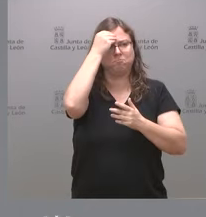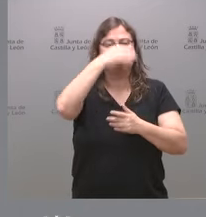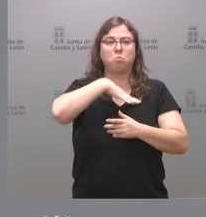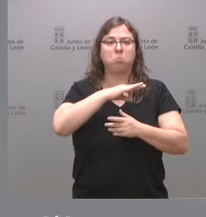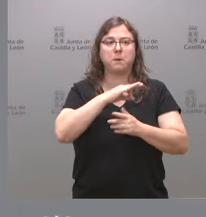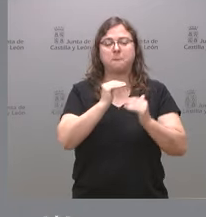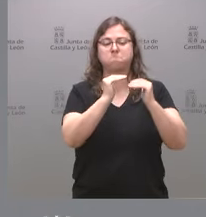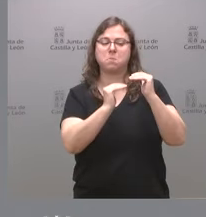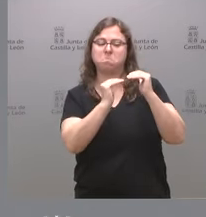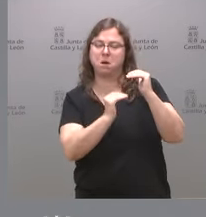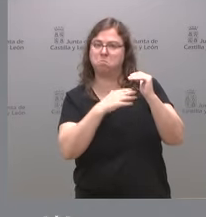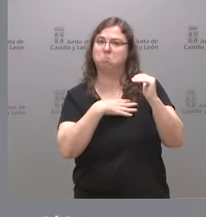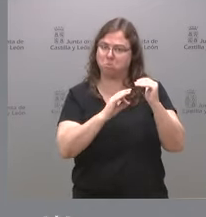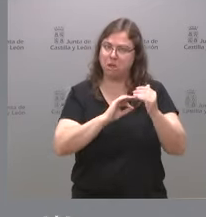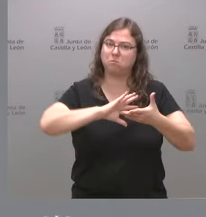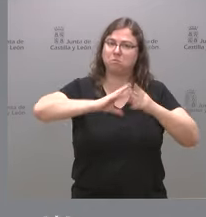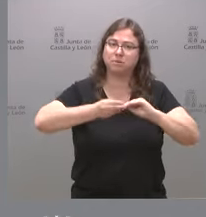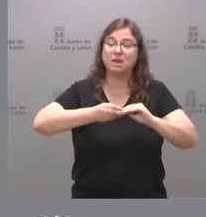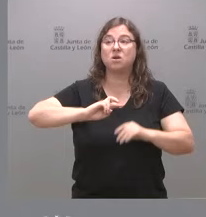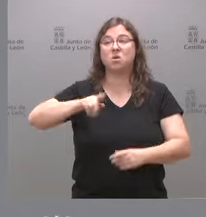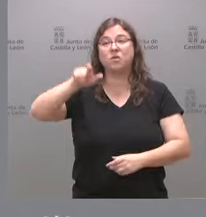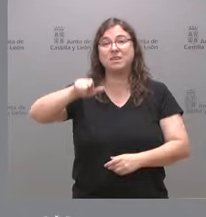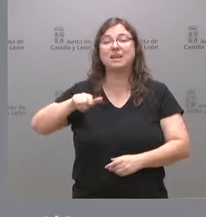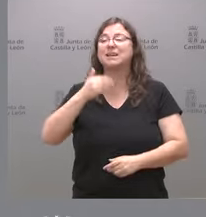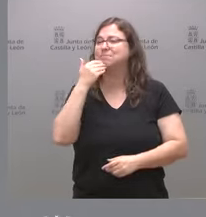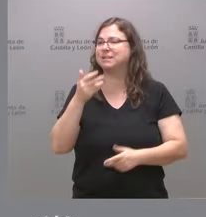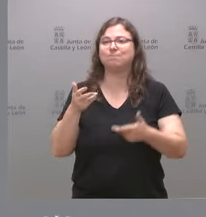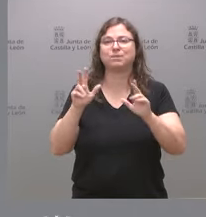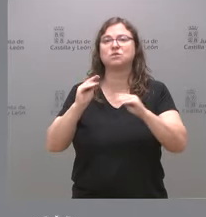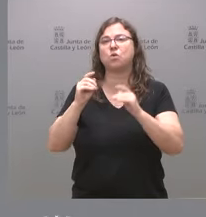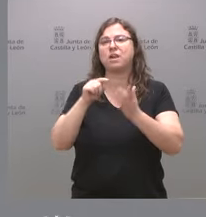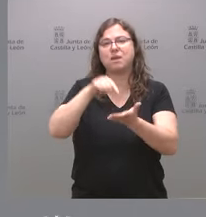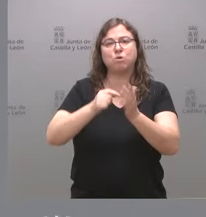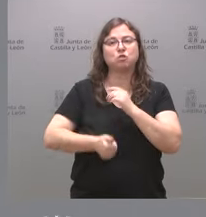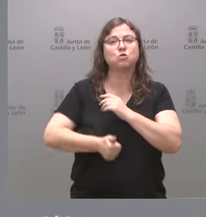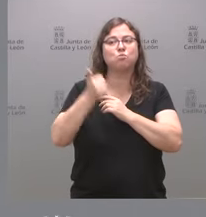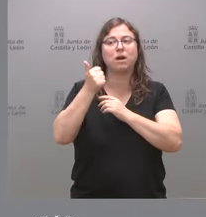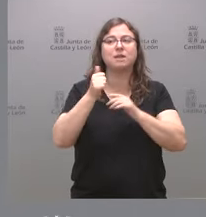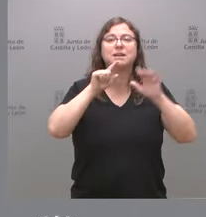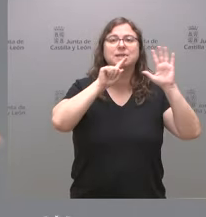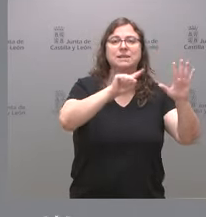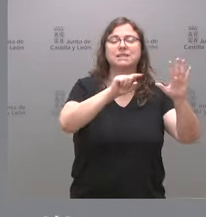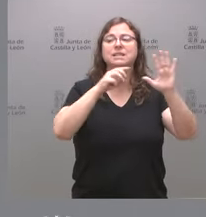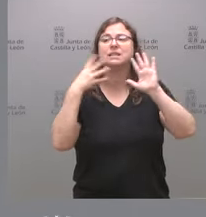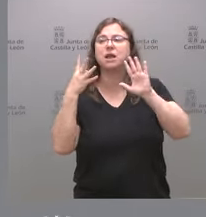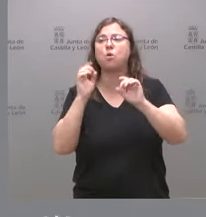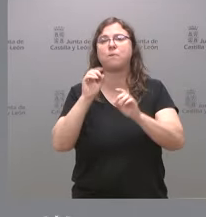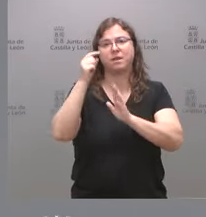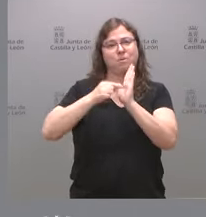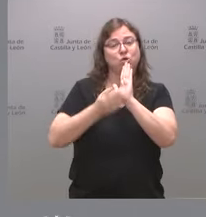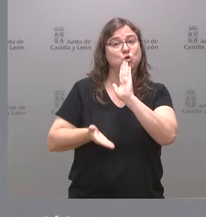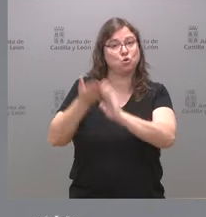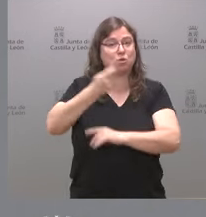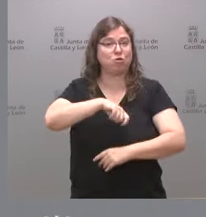margen para rebajar tributos y aplicarlo y aquellas comunidades autónomas que son partidarias de subir impuestos. Son 69 los impuestos que ha subido el Gobierno de España 34